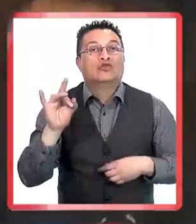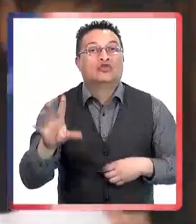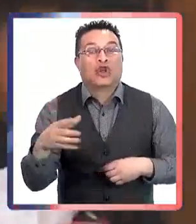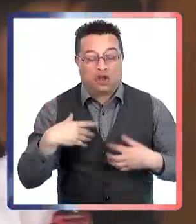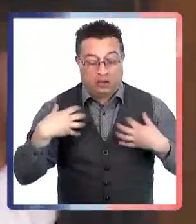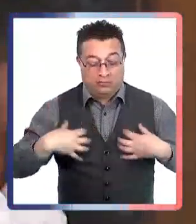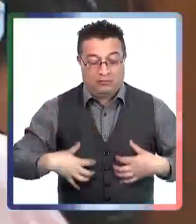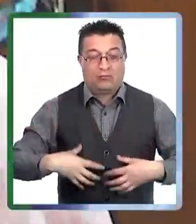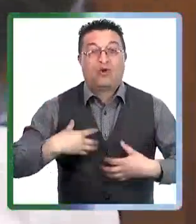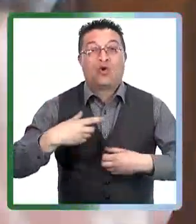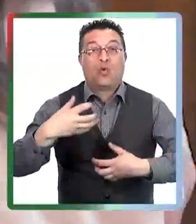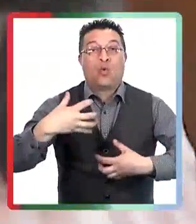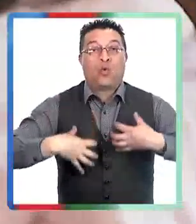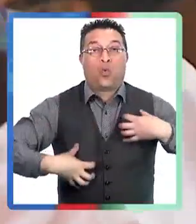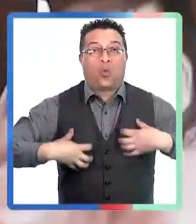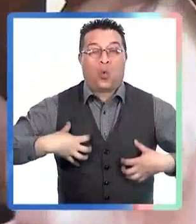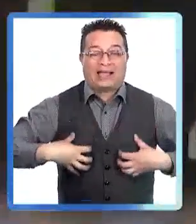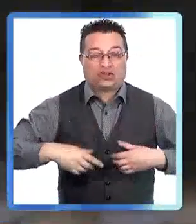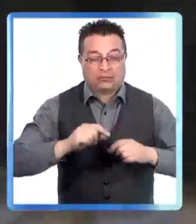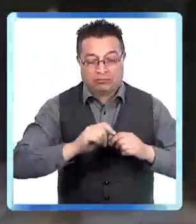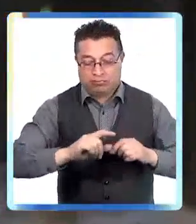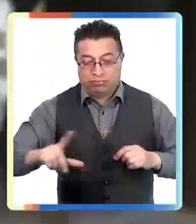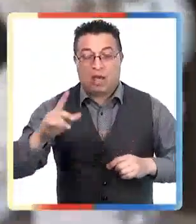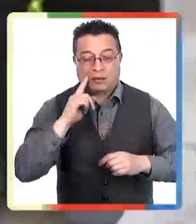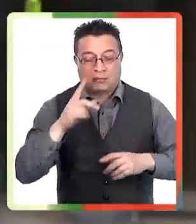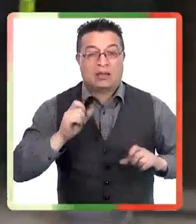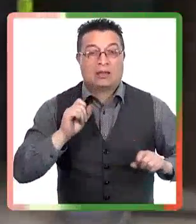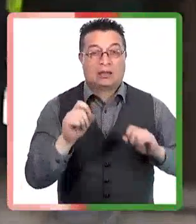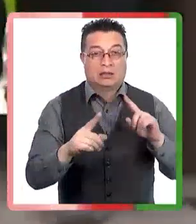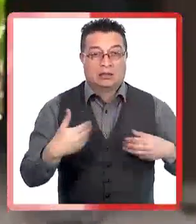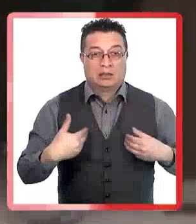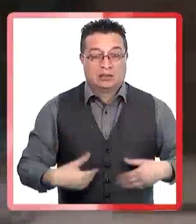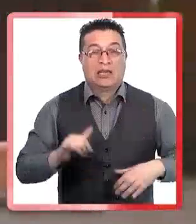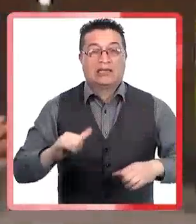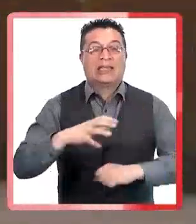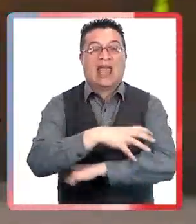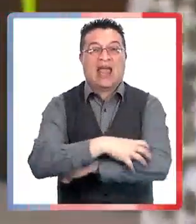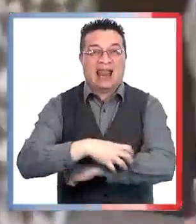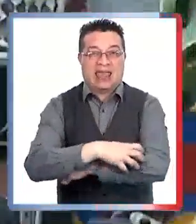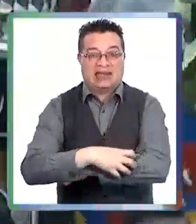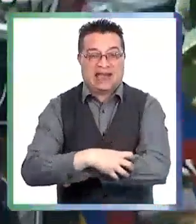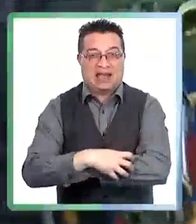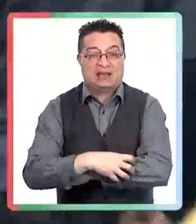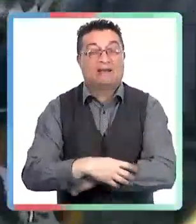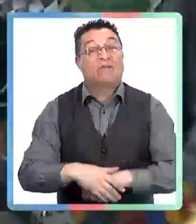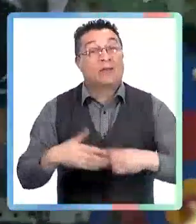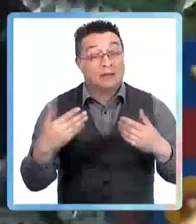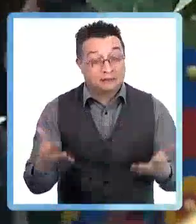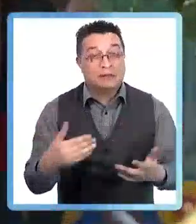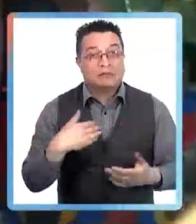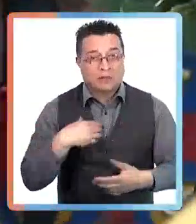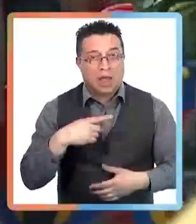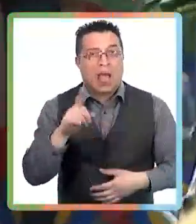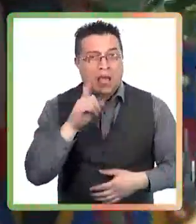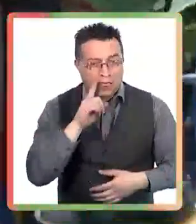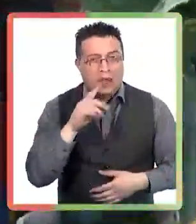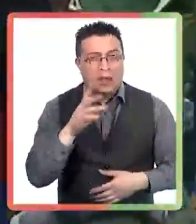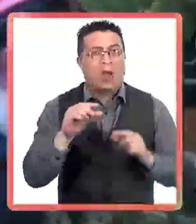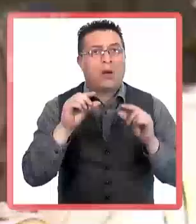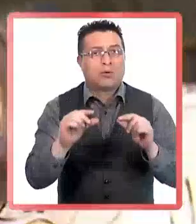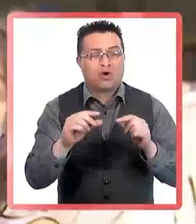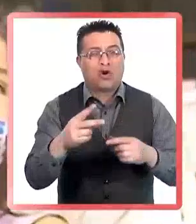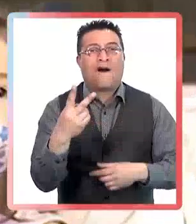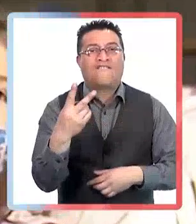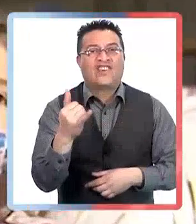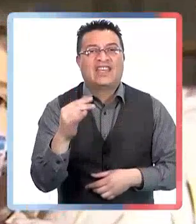metabolismo óseo, por donde partió su estudio, sino que también en inmunidad y en alergia. Así que, y tenemos un gran